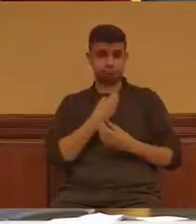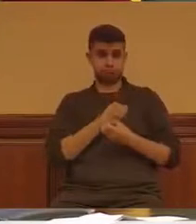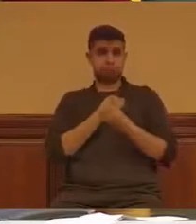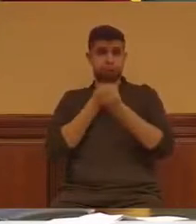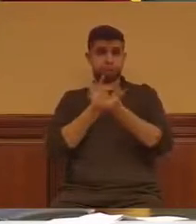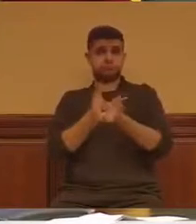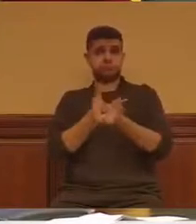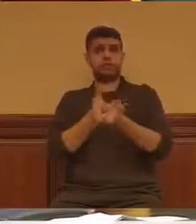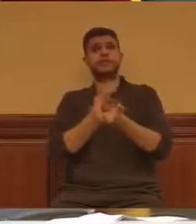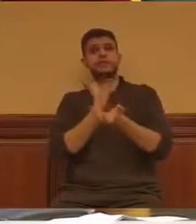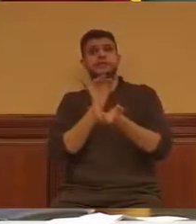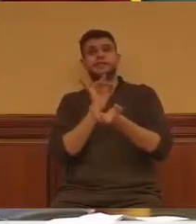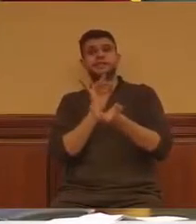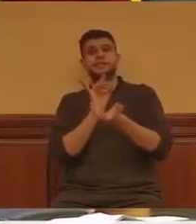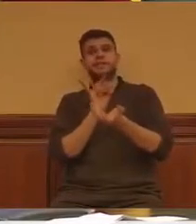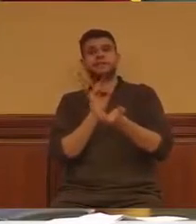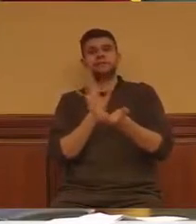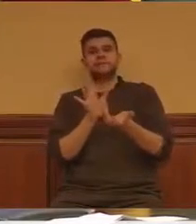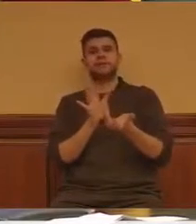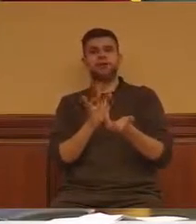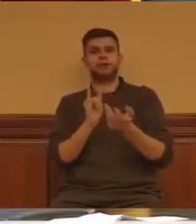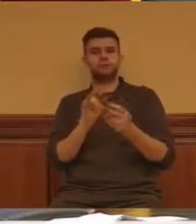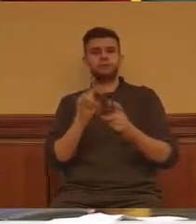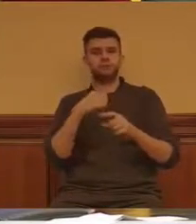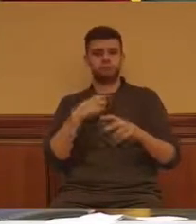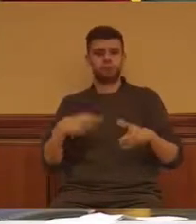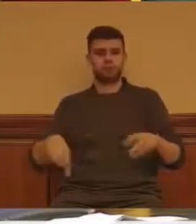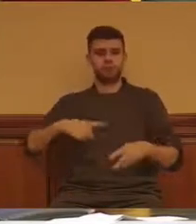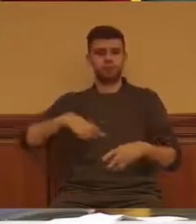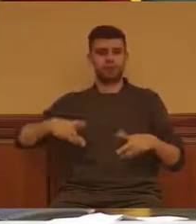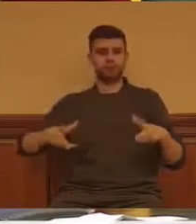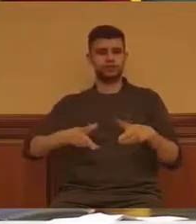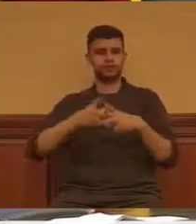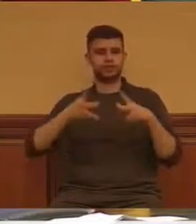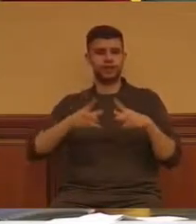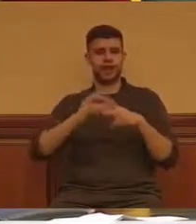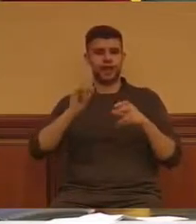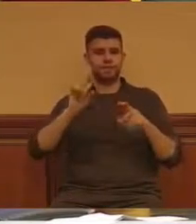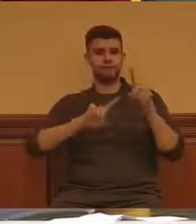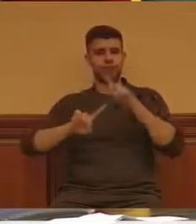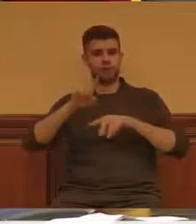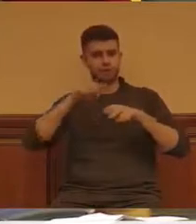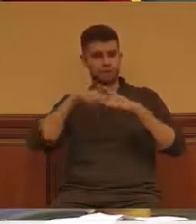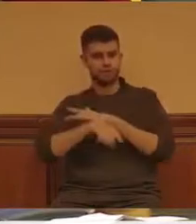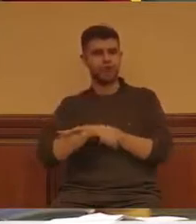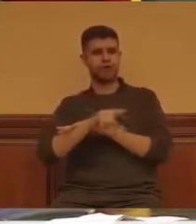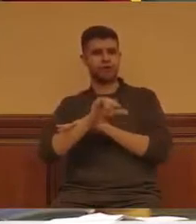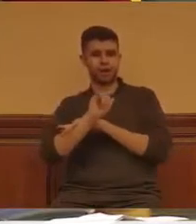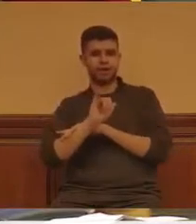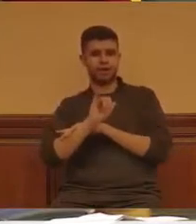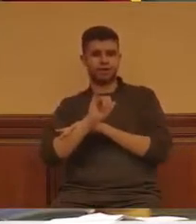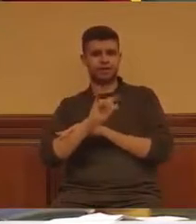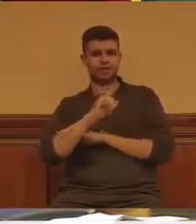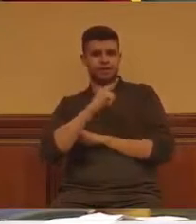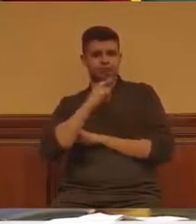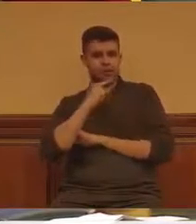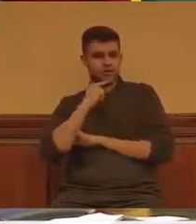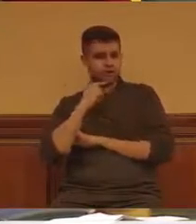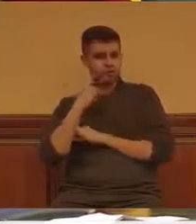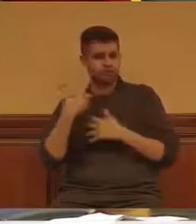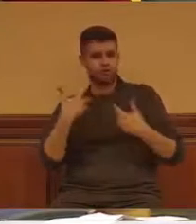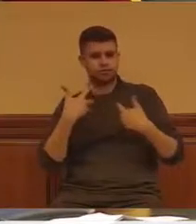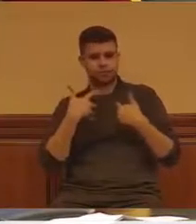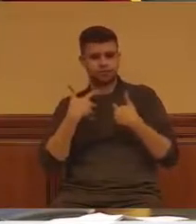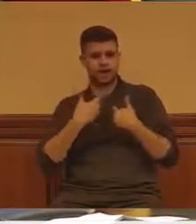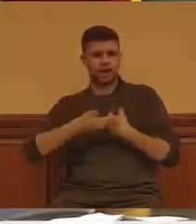que atraviesan de parte a parte nuestra sociedad, con dolores y malestares sumamente graves. Y uno de los grandes